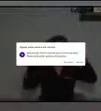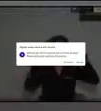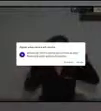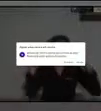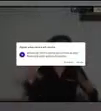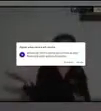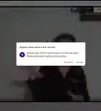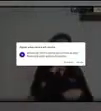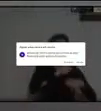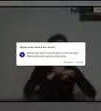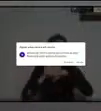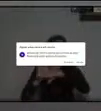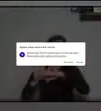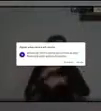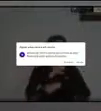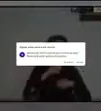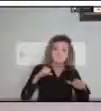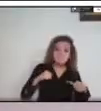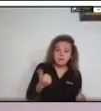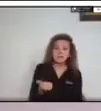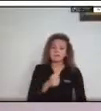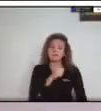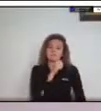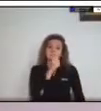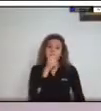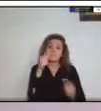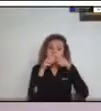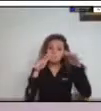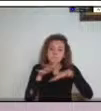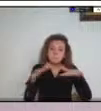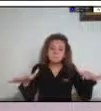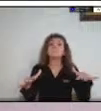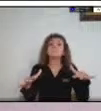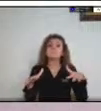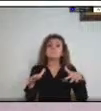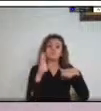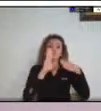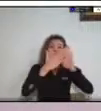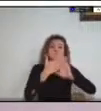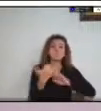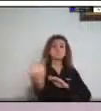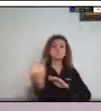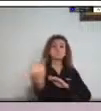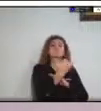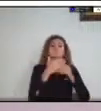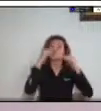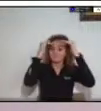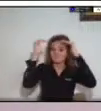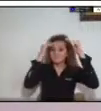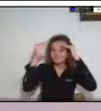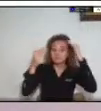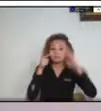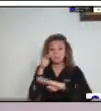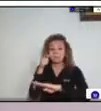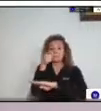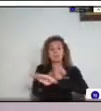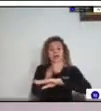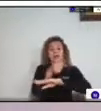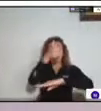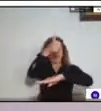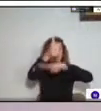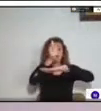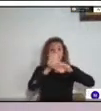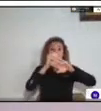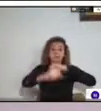orden nacional, departamental y municipal, autoridades ambientales, coordinadores departamentales de gestión de